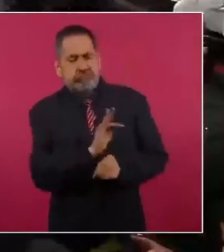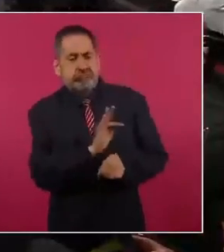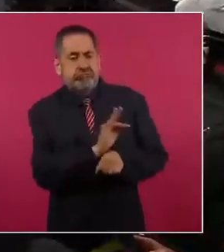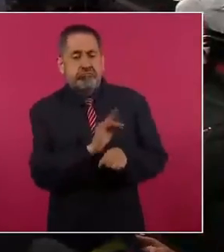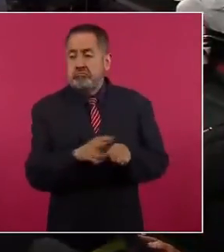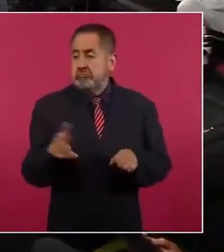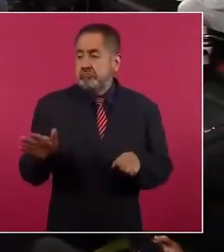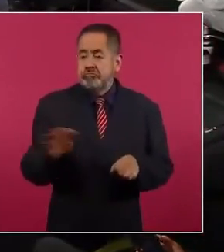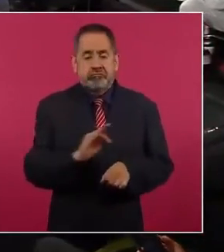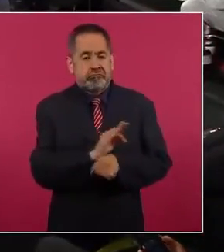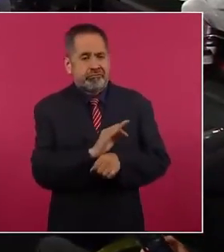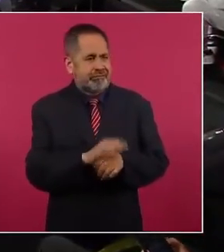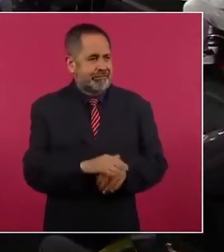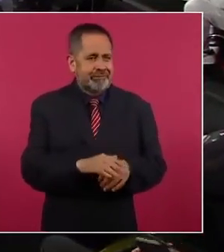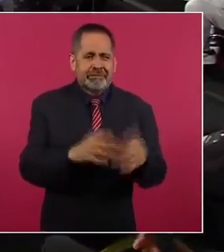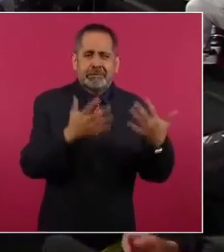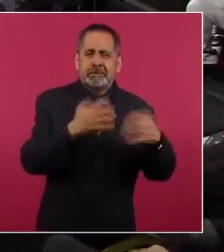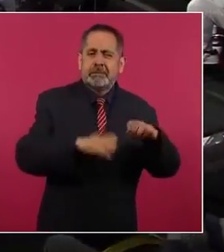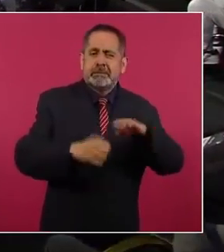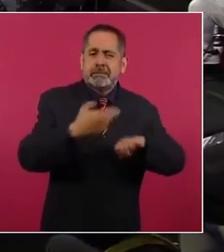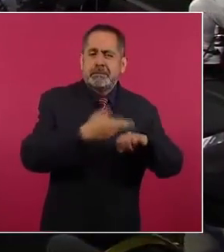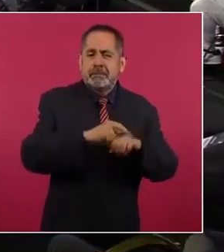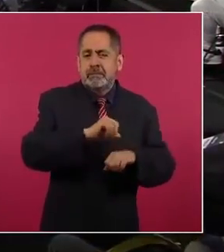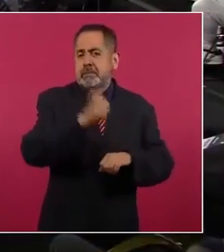defienden a las empresas extranjeras.